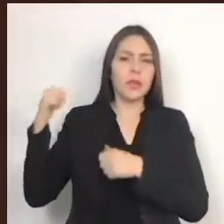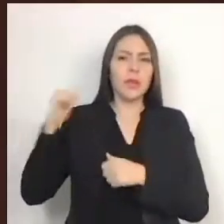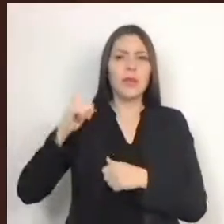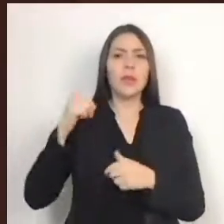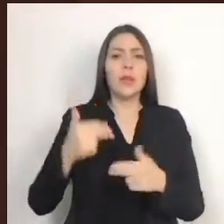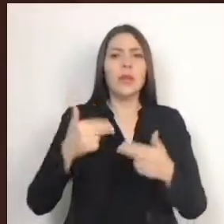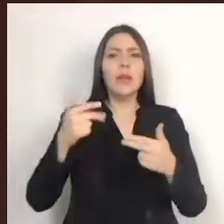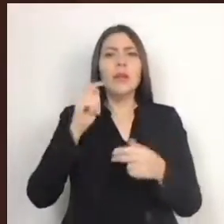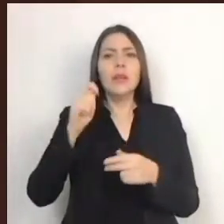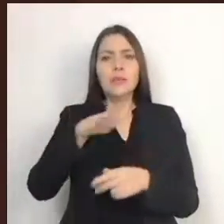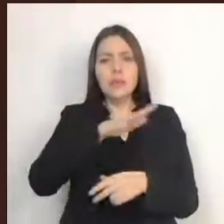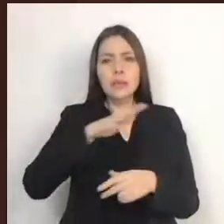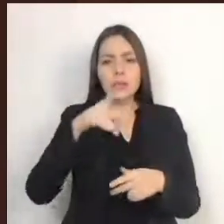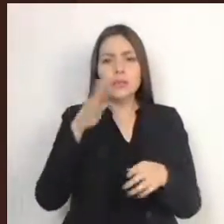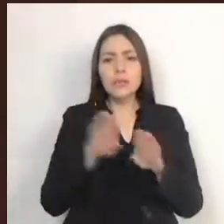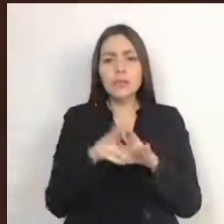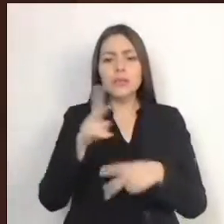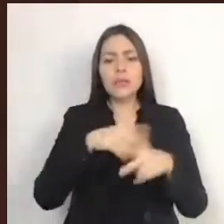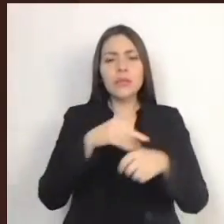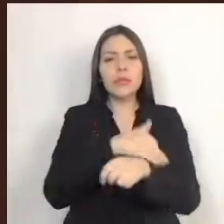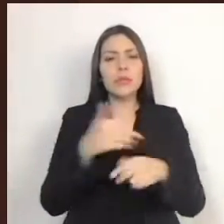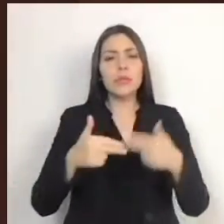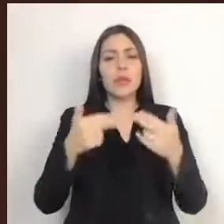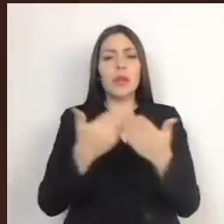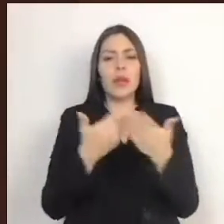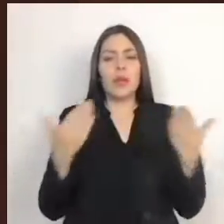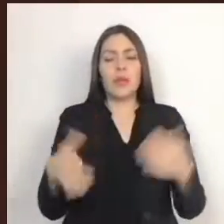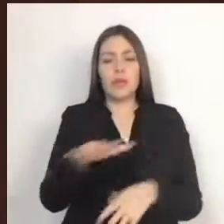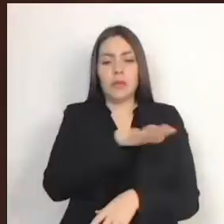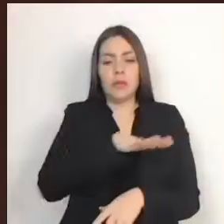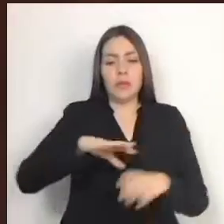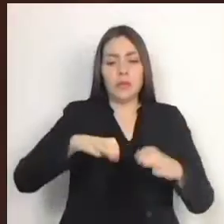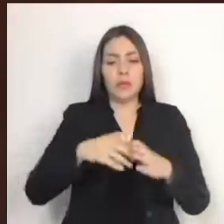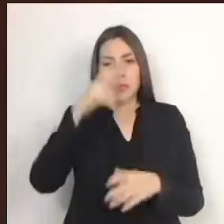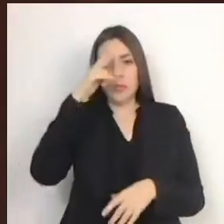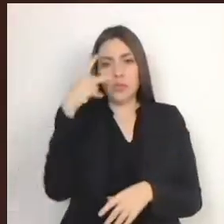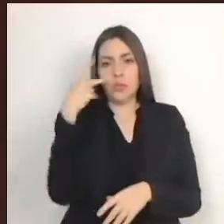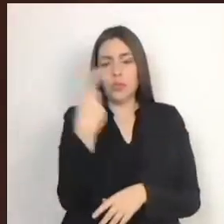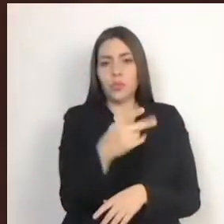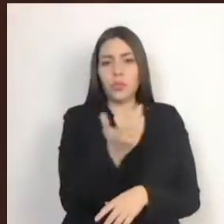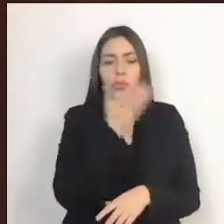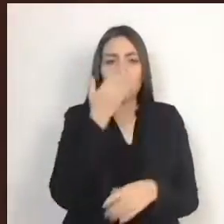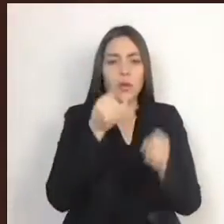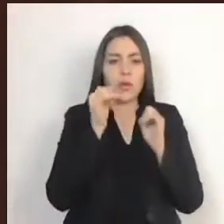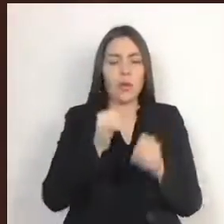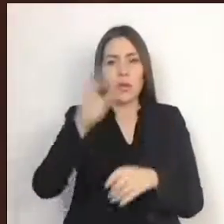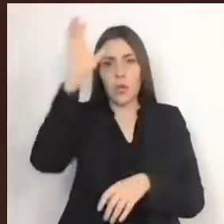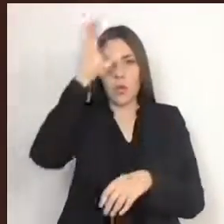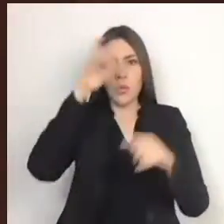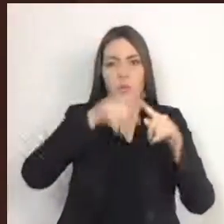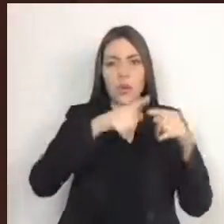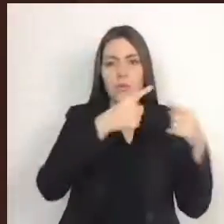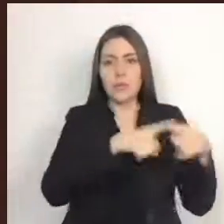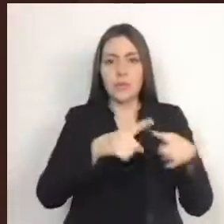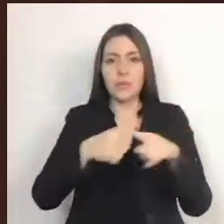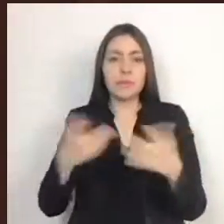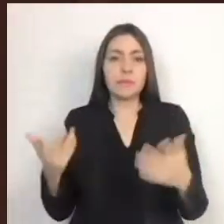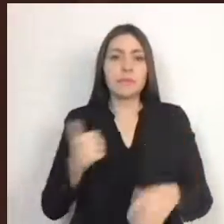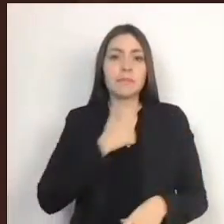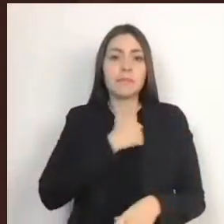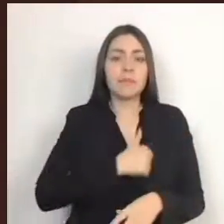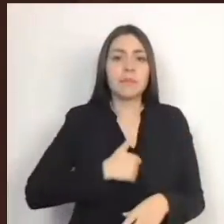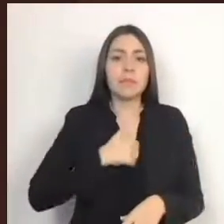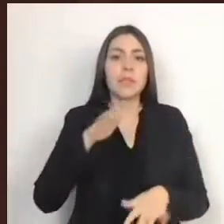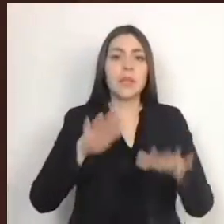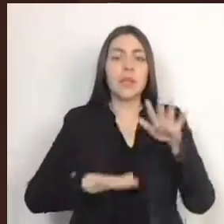que constituye a la sociedad mexicana y permea en su identidad multicultural, desafortunadamente, son víctimas de